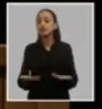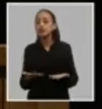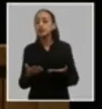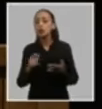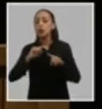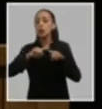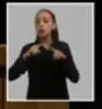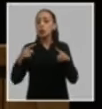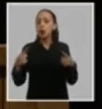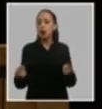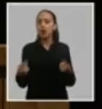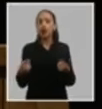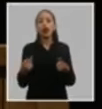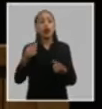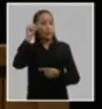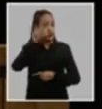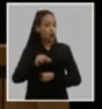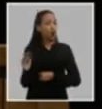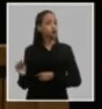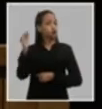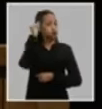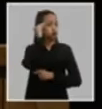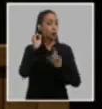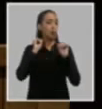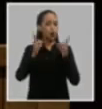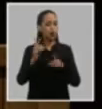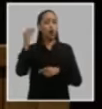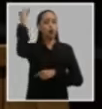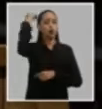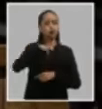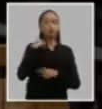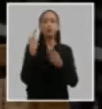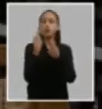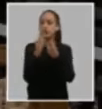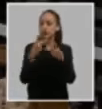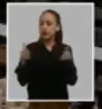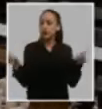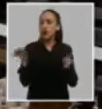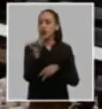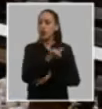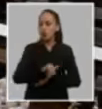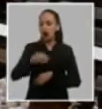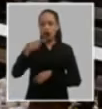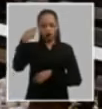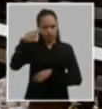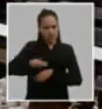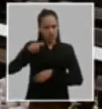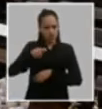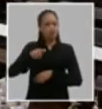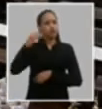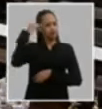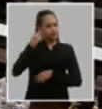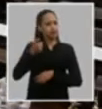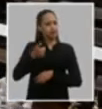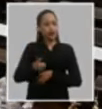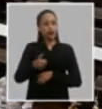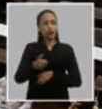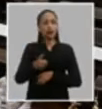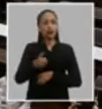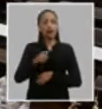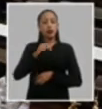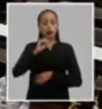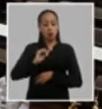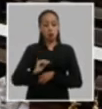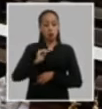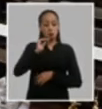caractericen por su solidez política conocimientos profesionales capacidad de dirección y se promuevan de manera escalonada